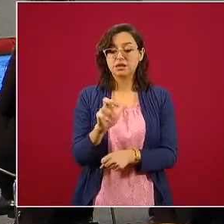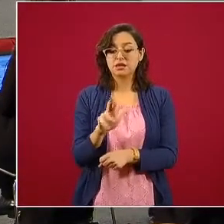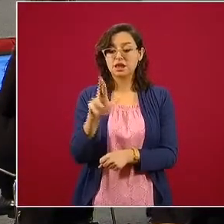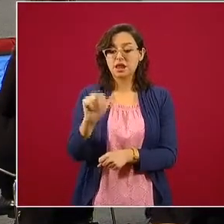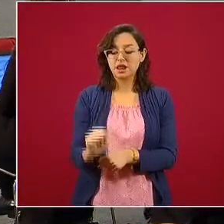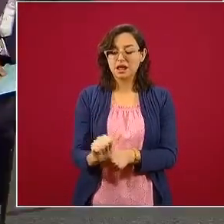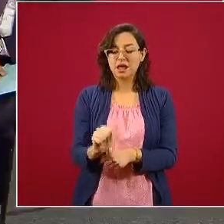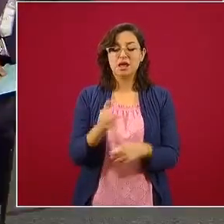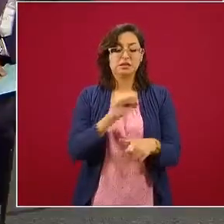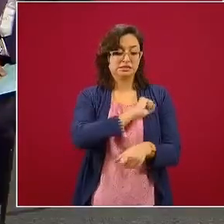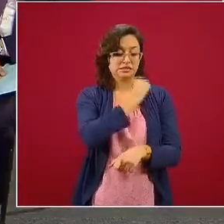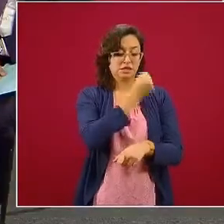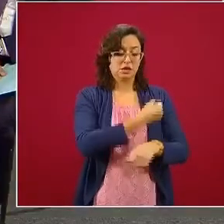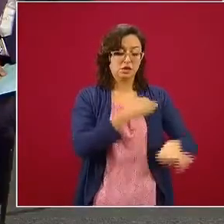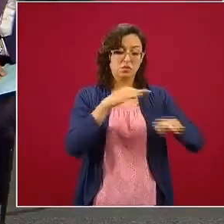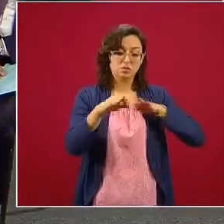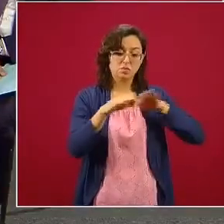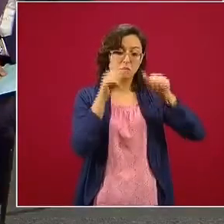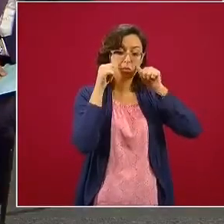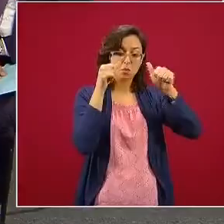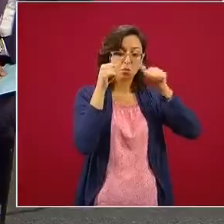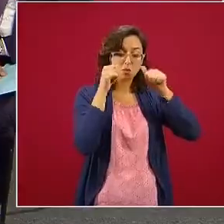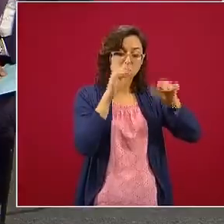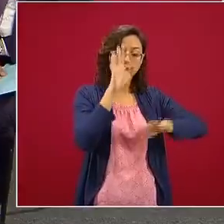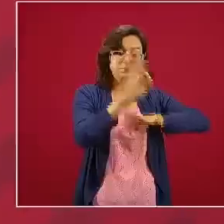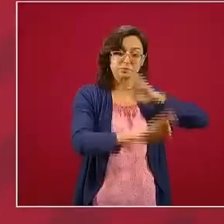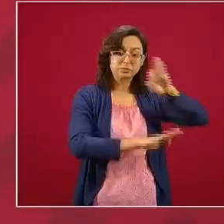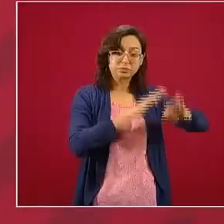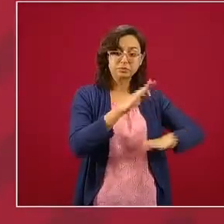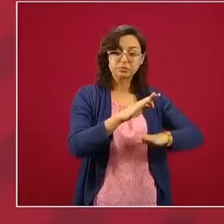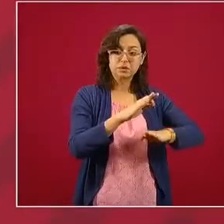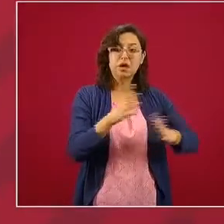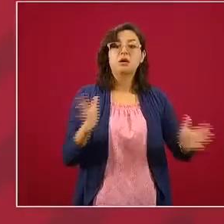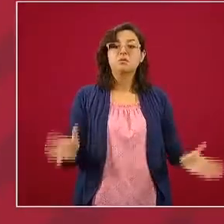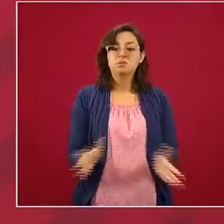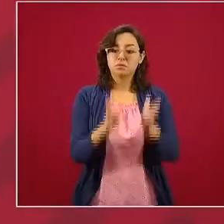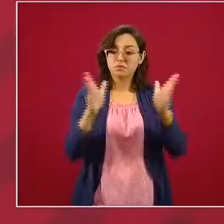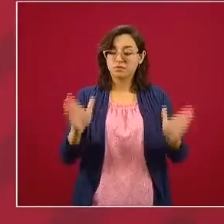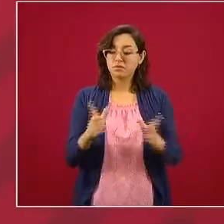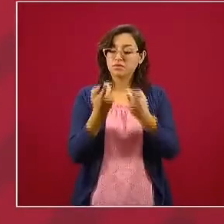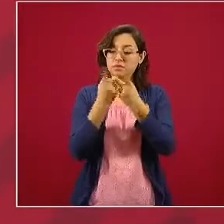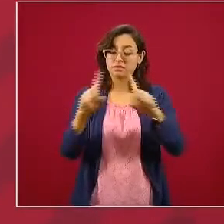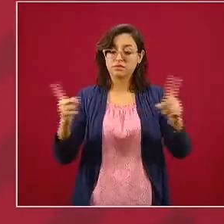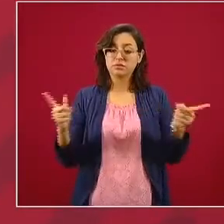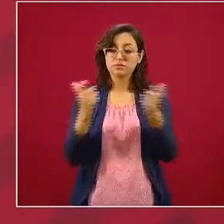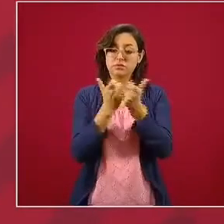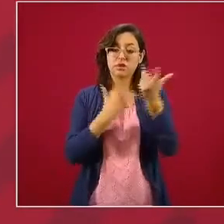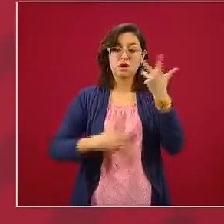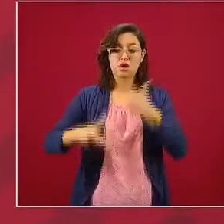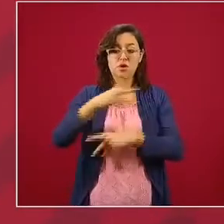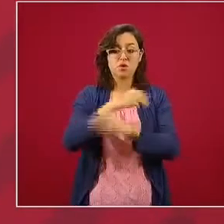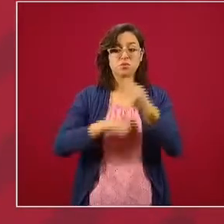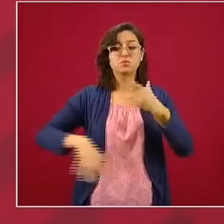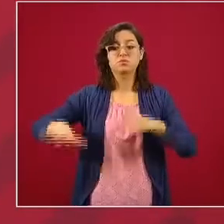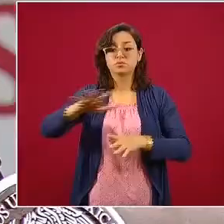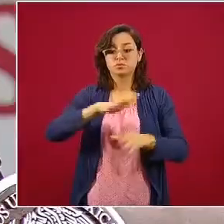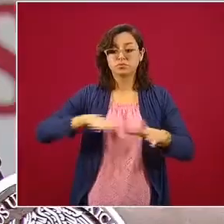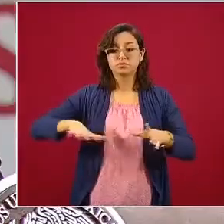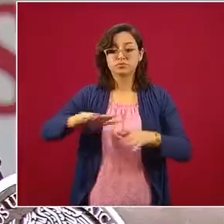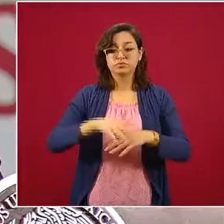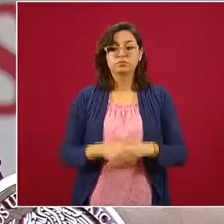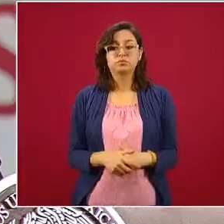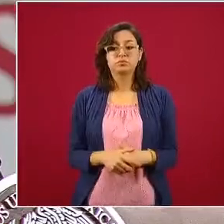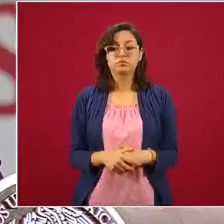también trabajar para el desarrollo económico y social. En eso estamos. Con esta convicción hemos abordado